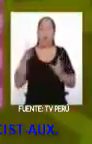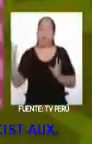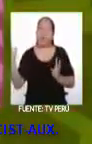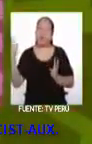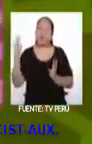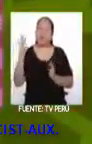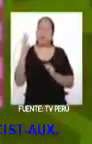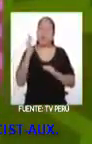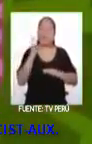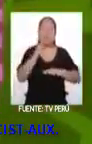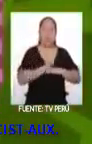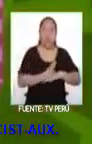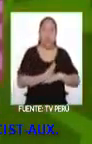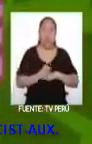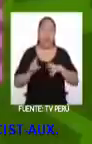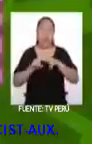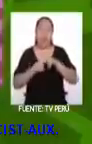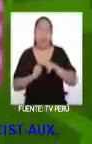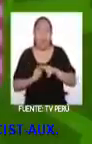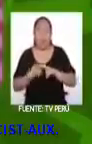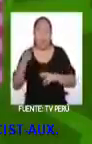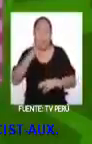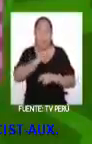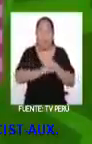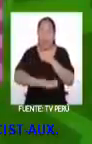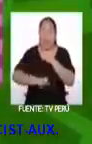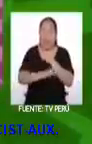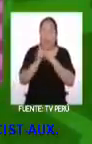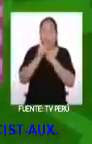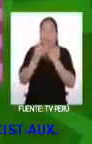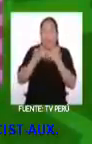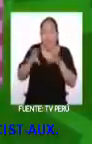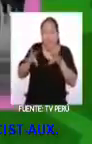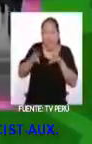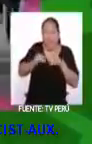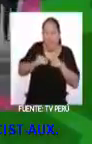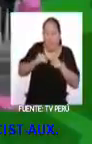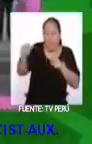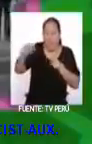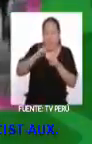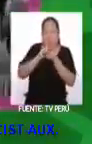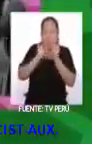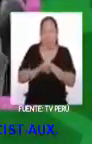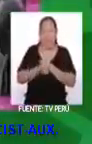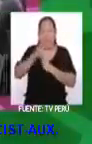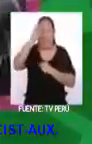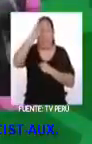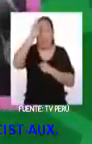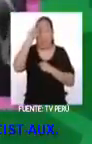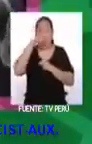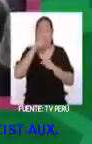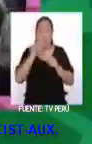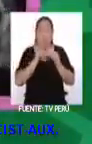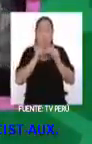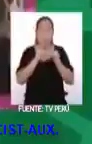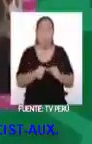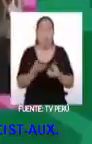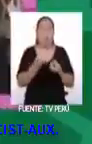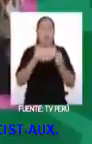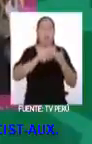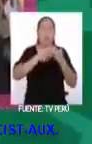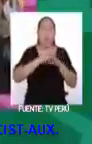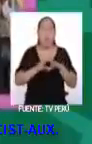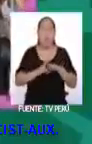inicio siempre es complicada, ya que los países se resisten al cambio, y Perú no fue la excepción. Para muchas poblaciones fue complicado